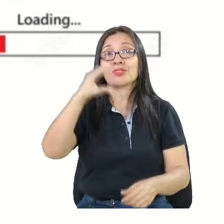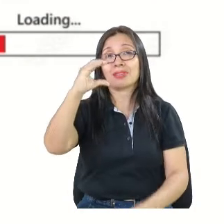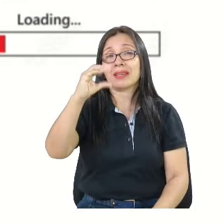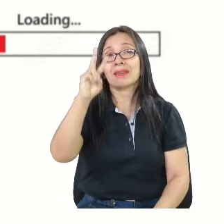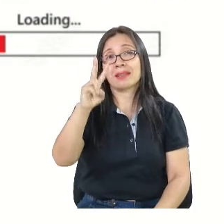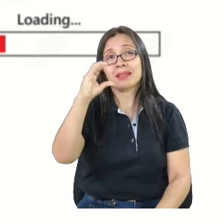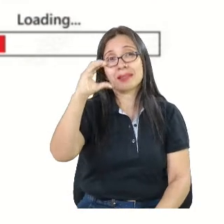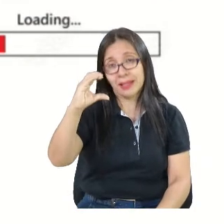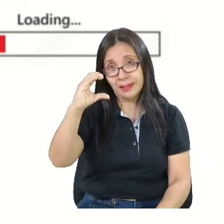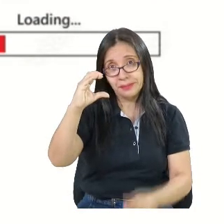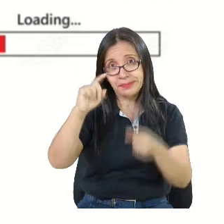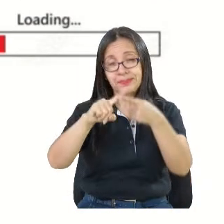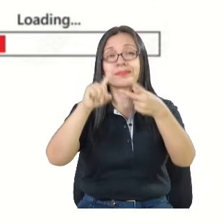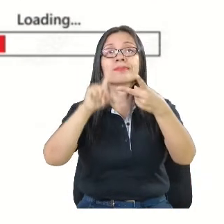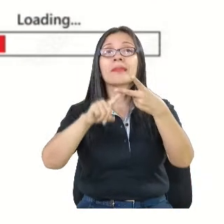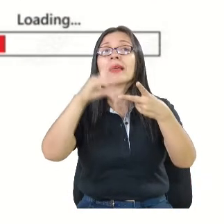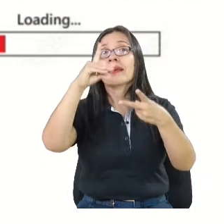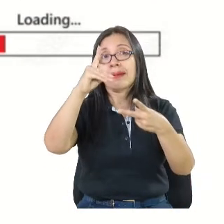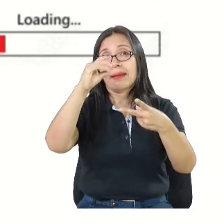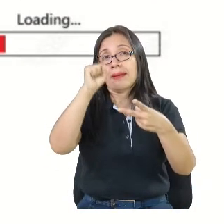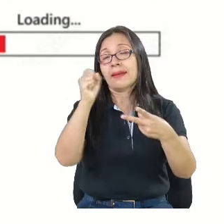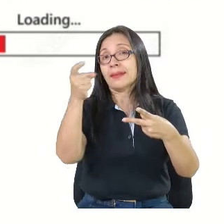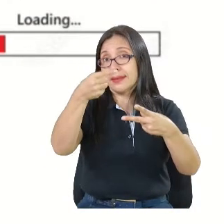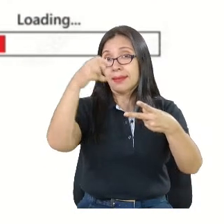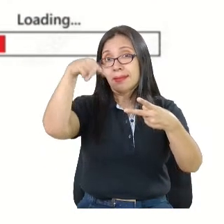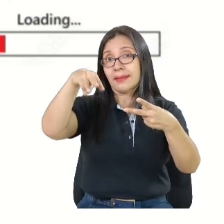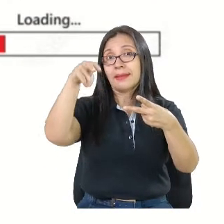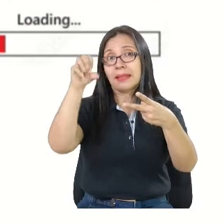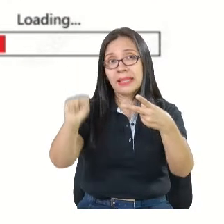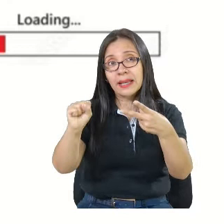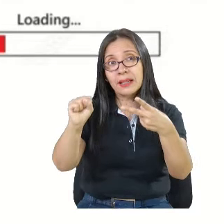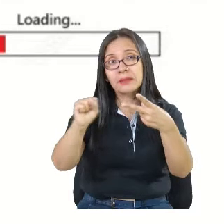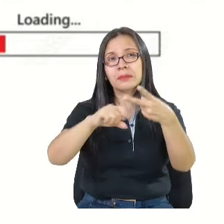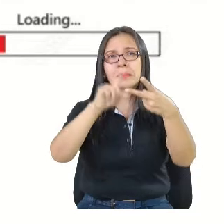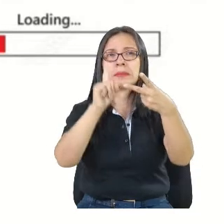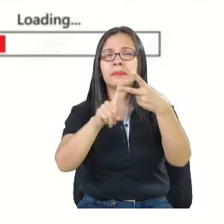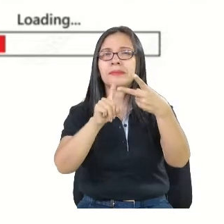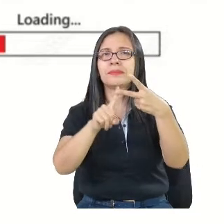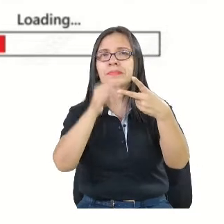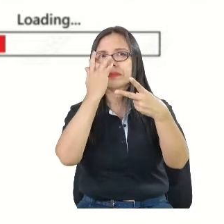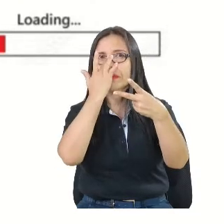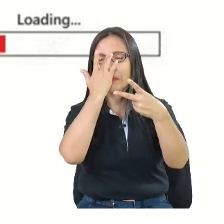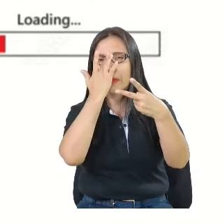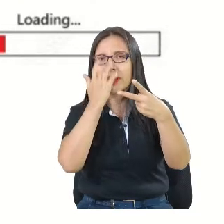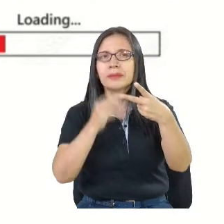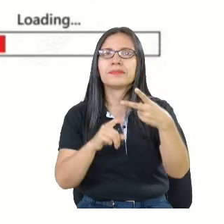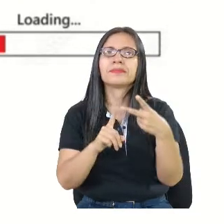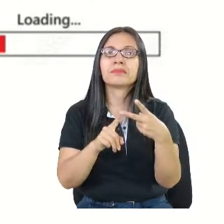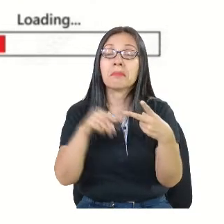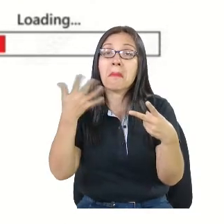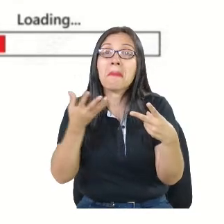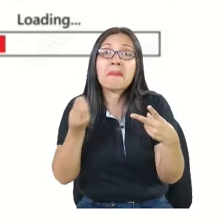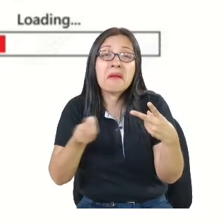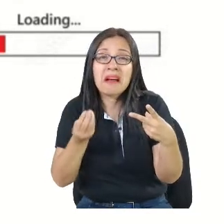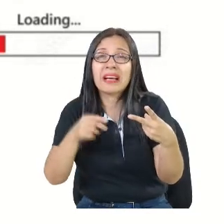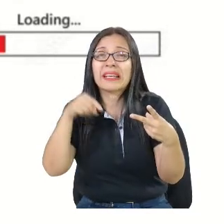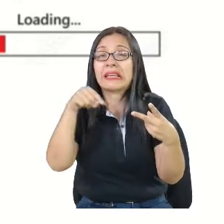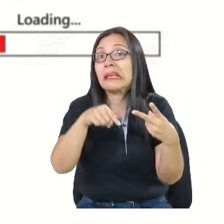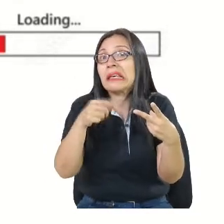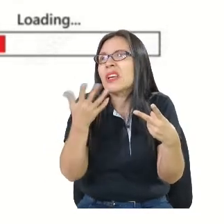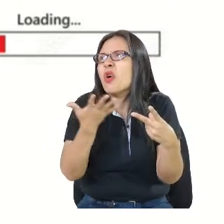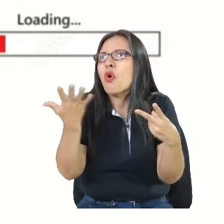DACMA recibimos datos de las estaciones de calidad del aire. Y esto nos permite ver cómo está el material particulado